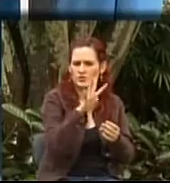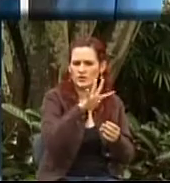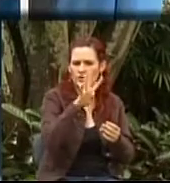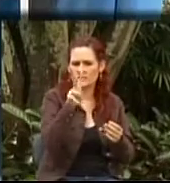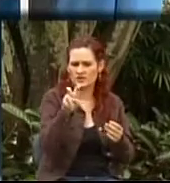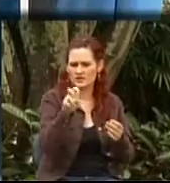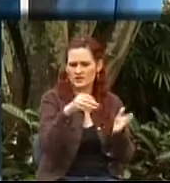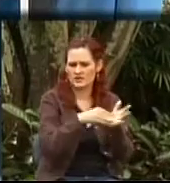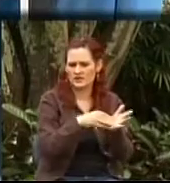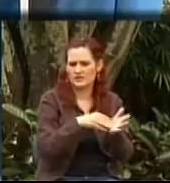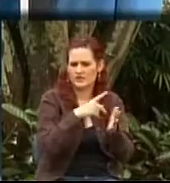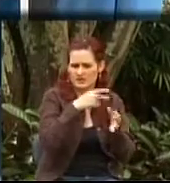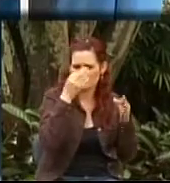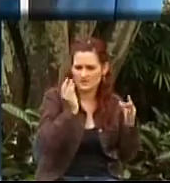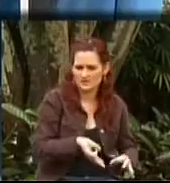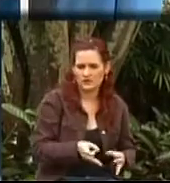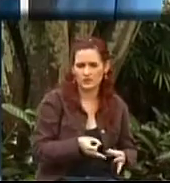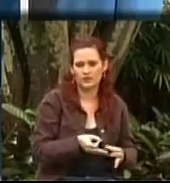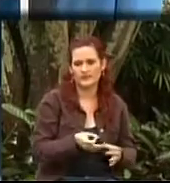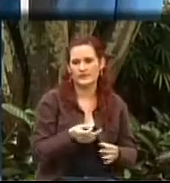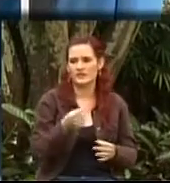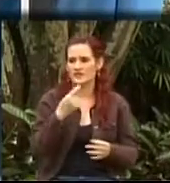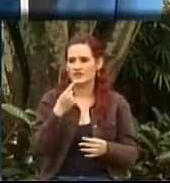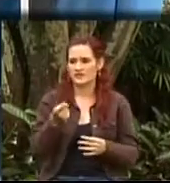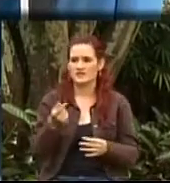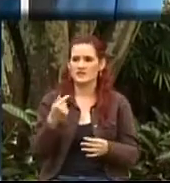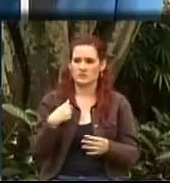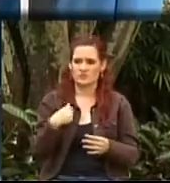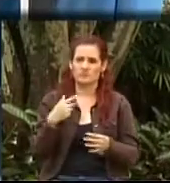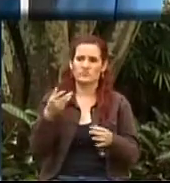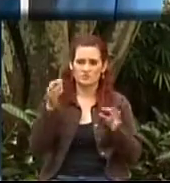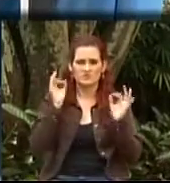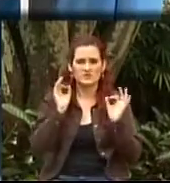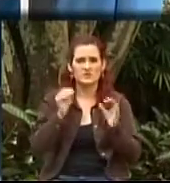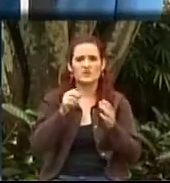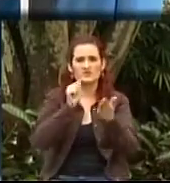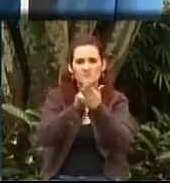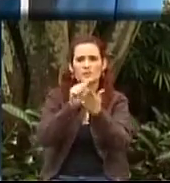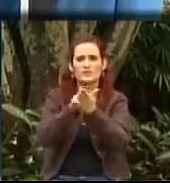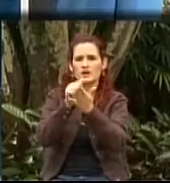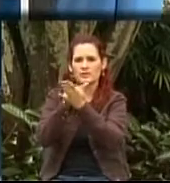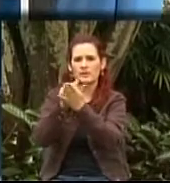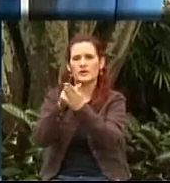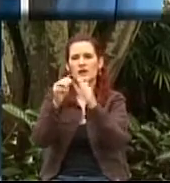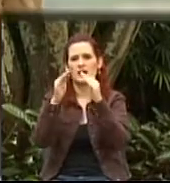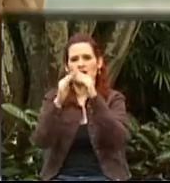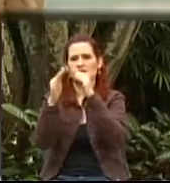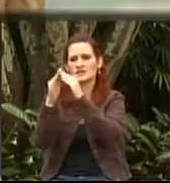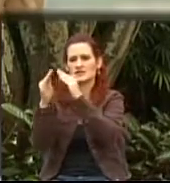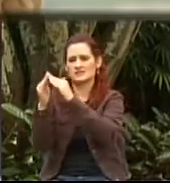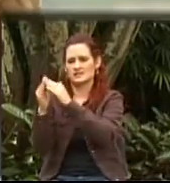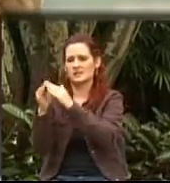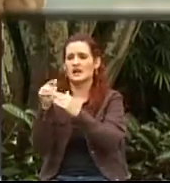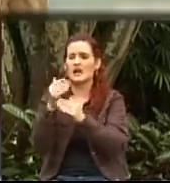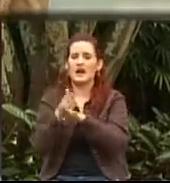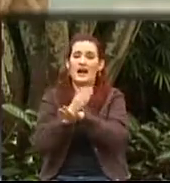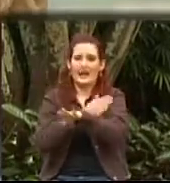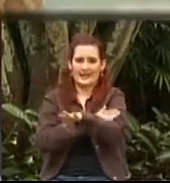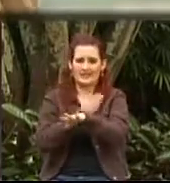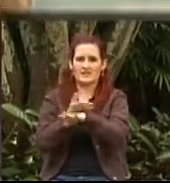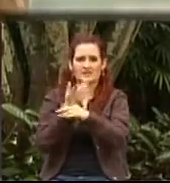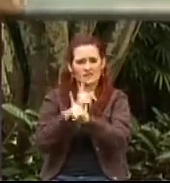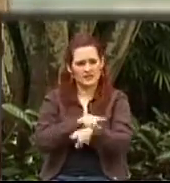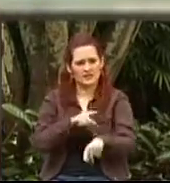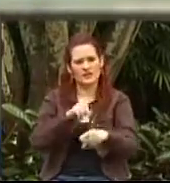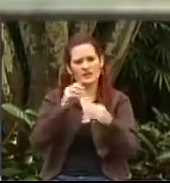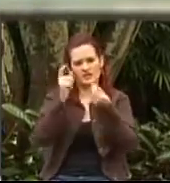discapacidad es tan amplio, es esa cifra? Fue muy cercano y fue muy cercano, se hizo casa a casa. Y obviamente tiene una metodología científica y técnica